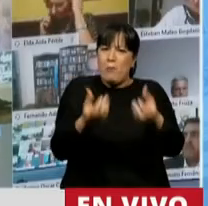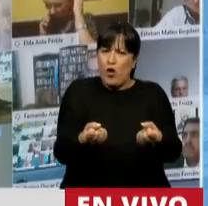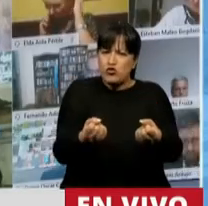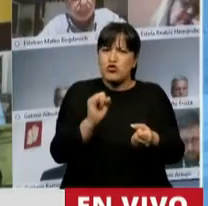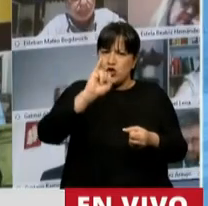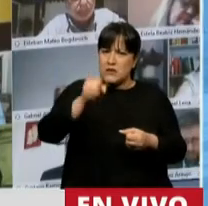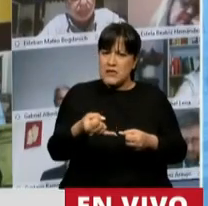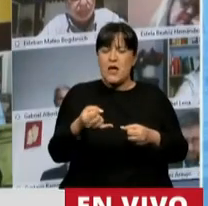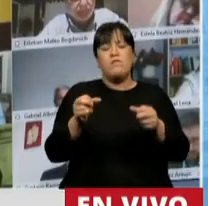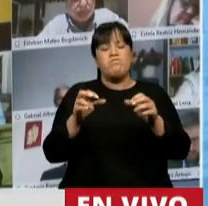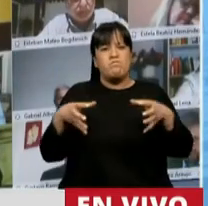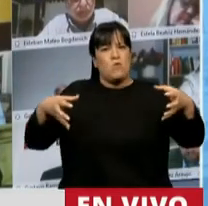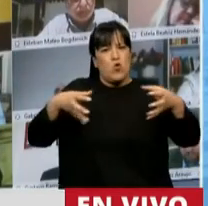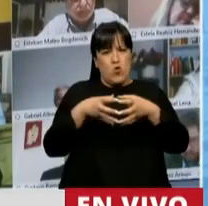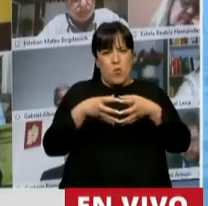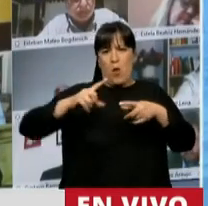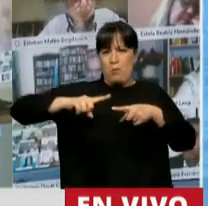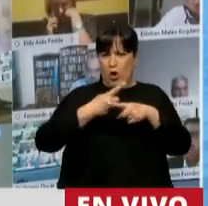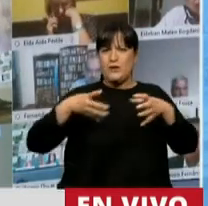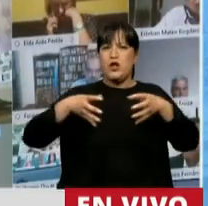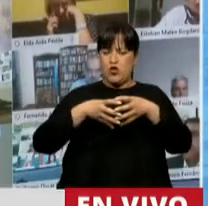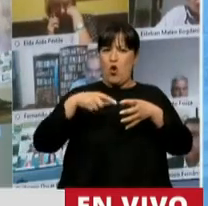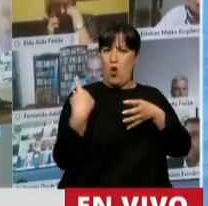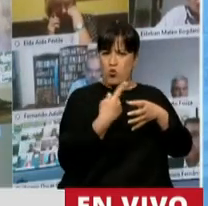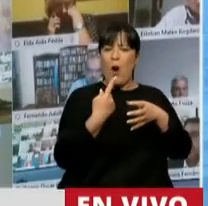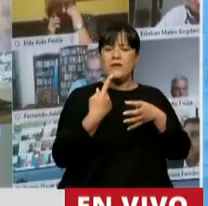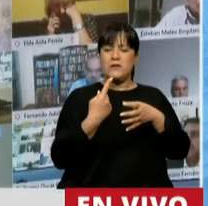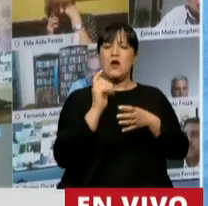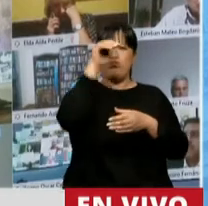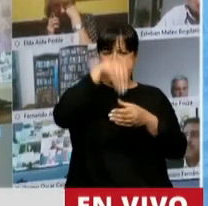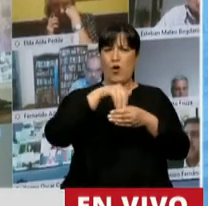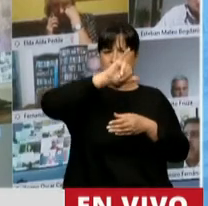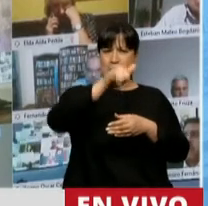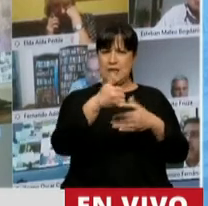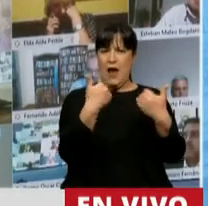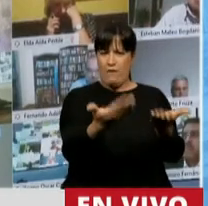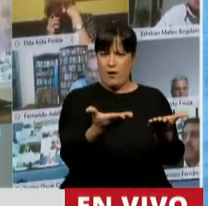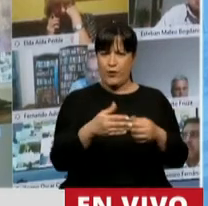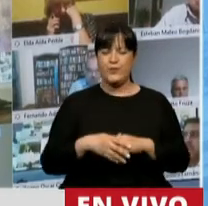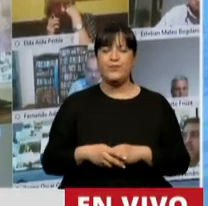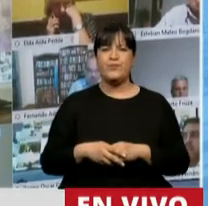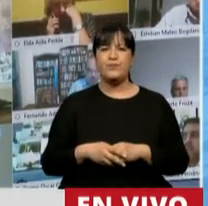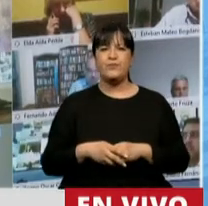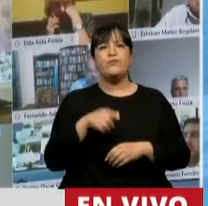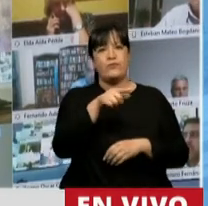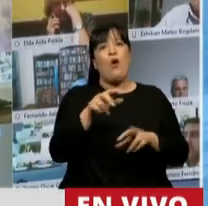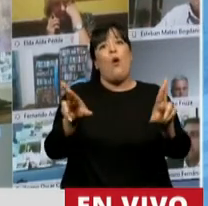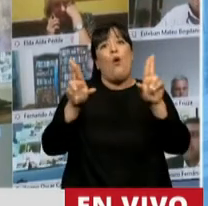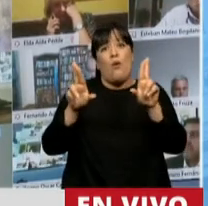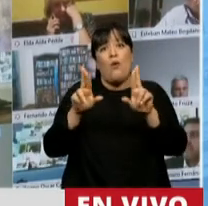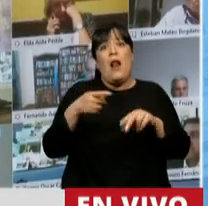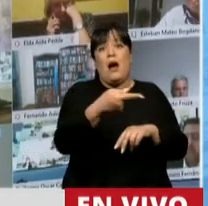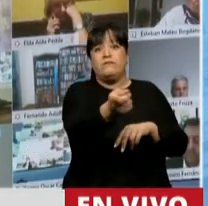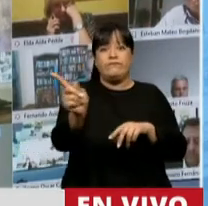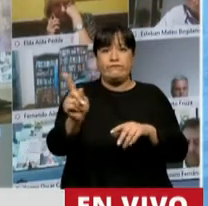del día, desde nuestro interbloque, podamos votarlo favorablemente, y así espero que lo hagan el